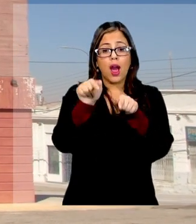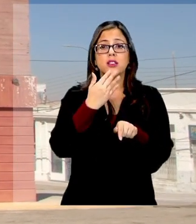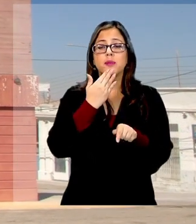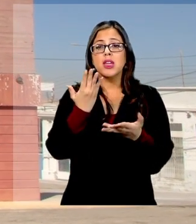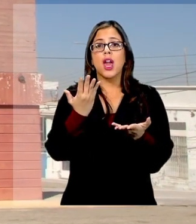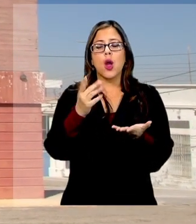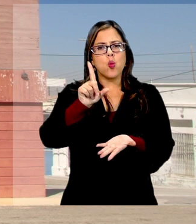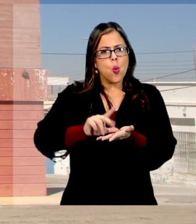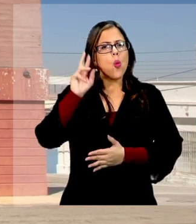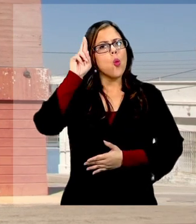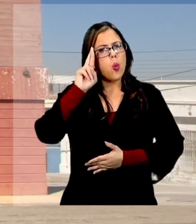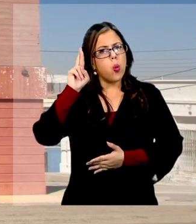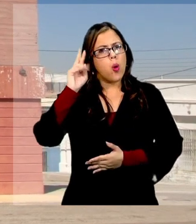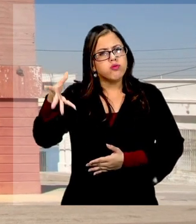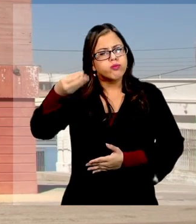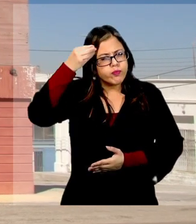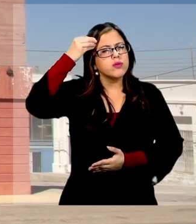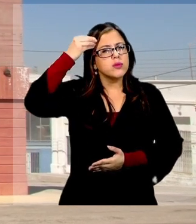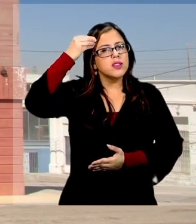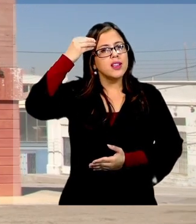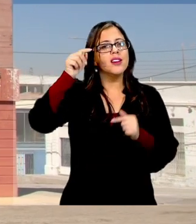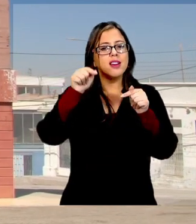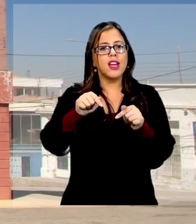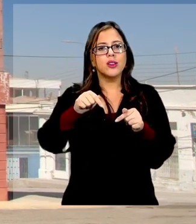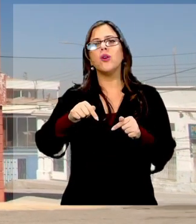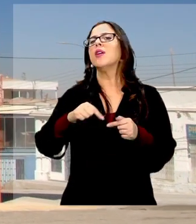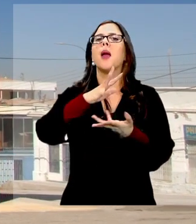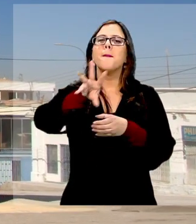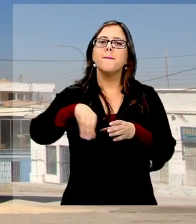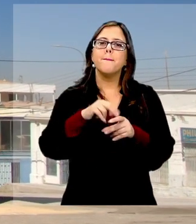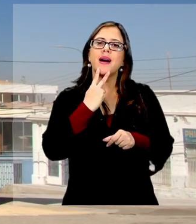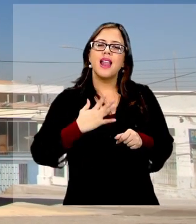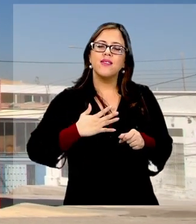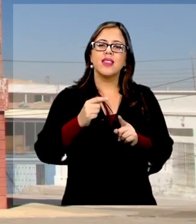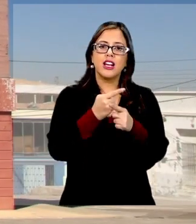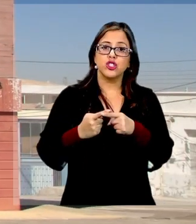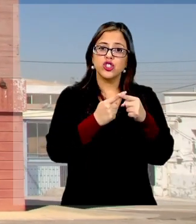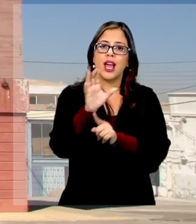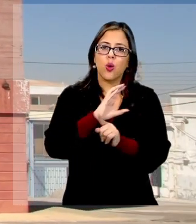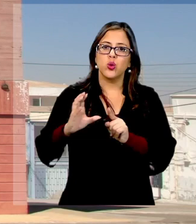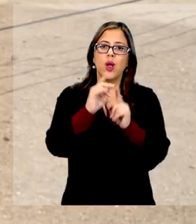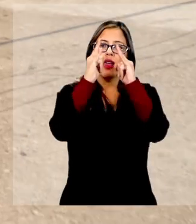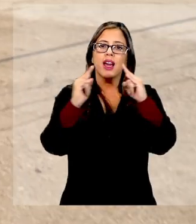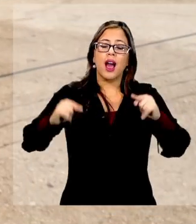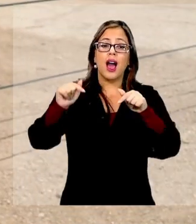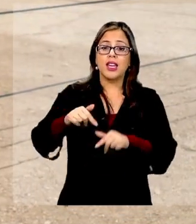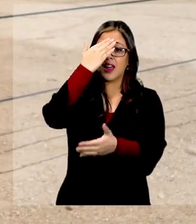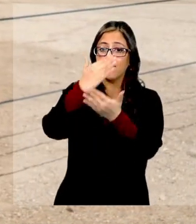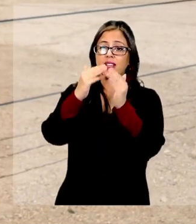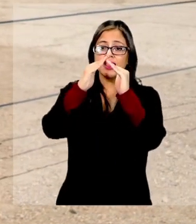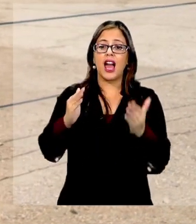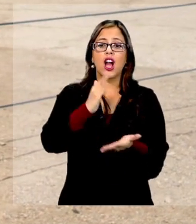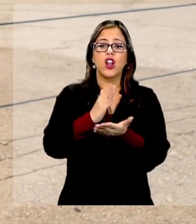muy recordado por todos, porque significó, era parte de la vida social y cultural del campamento. Estamos frente al